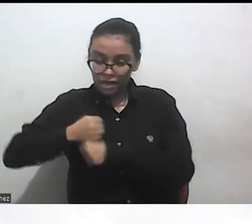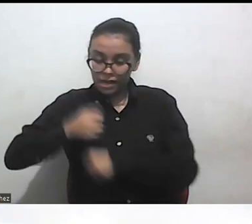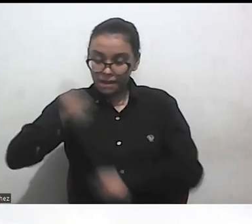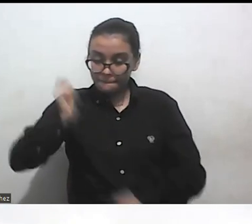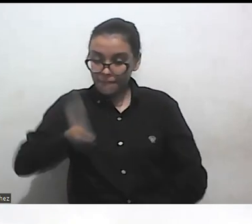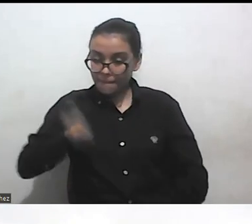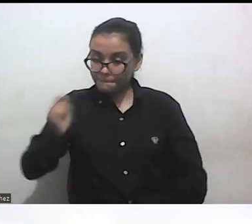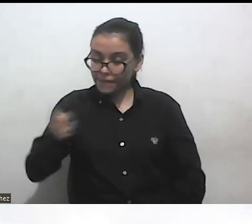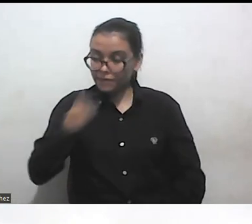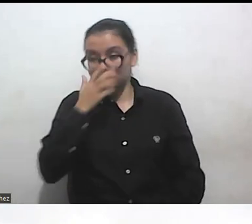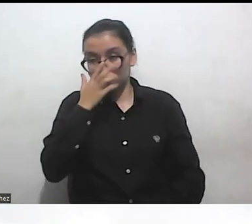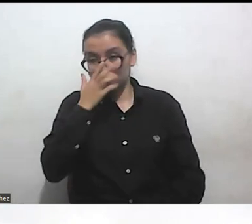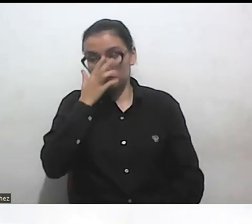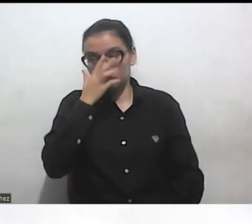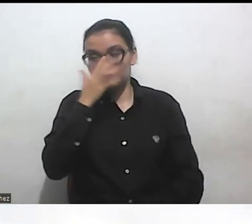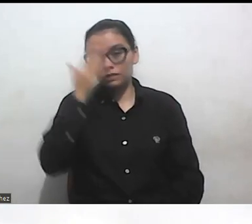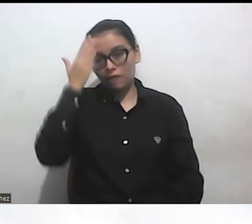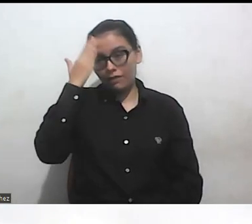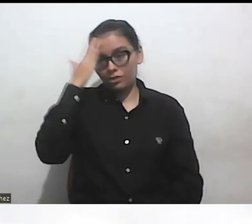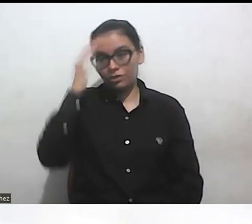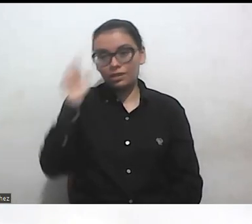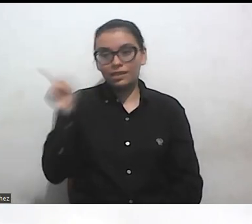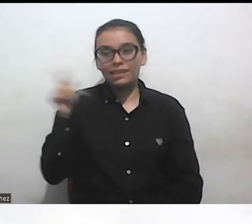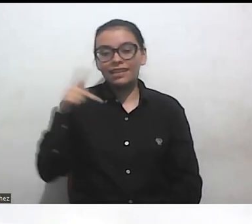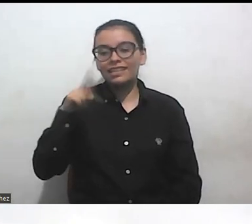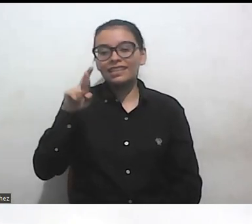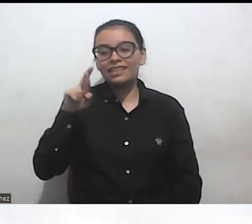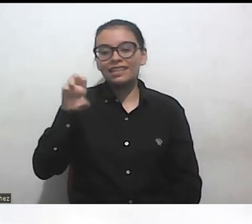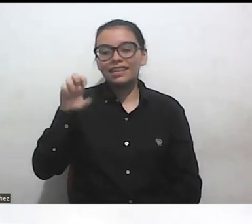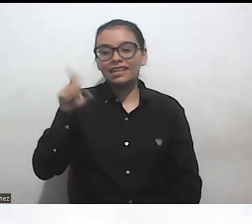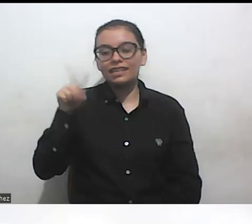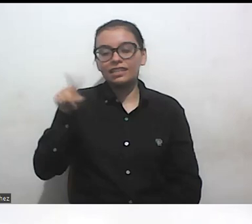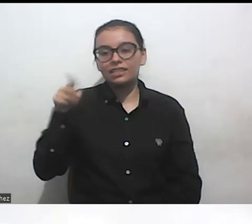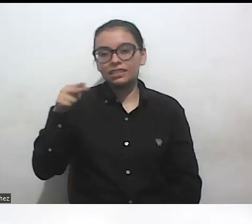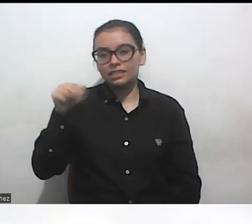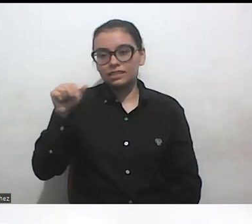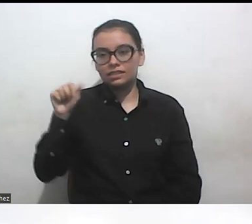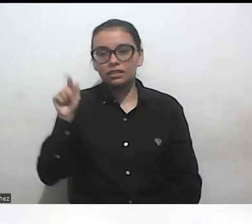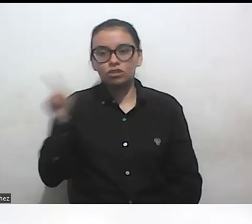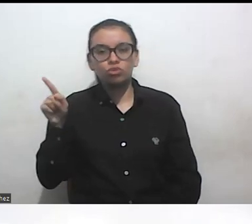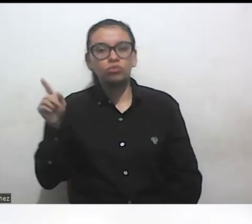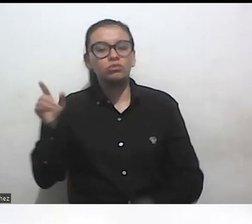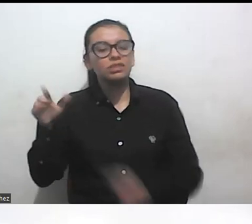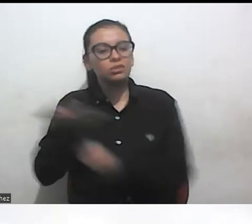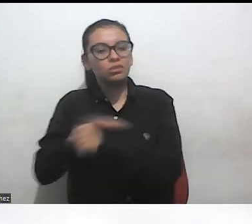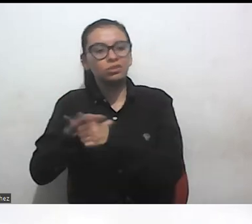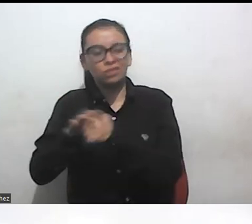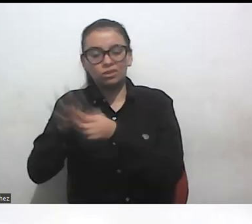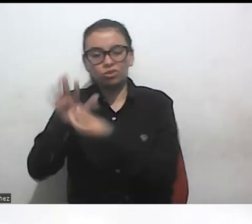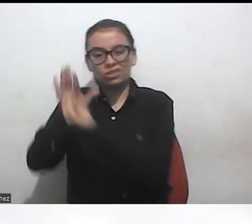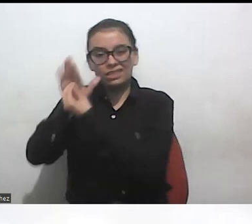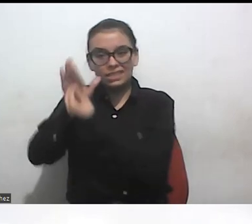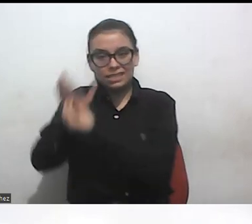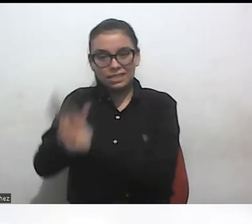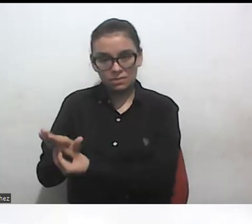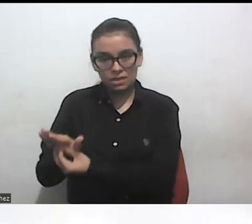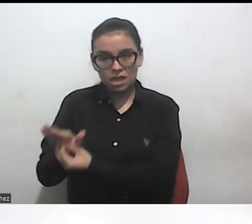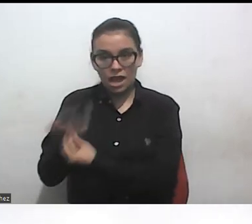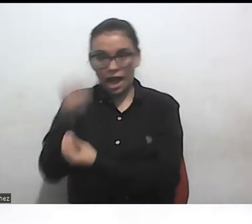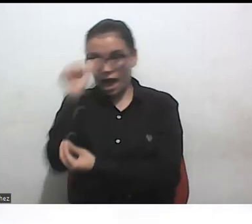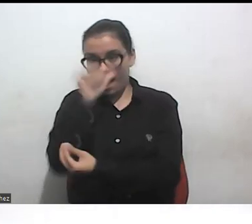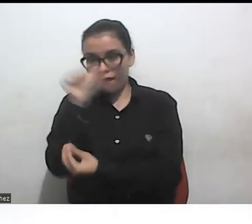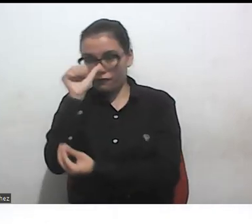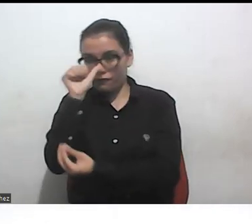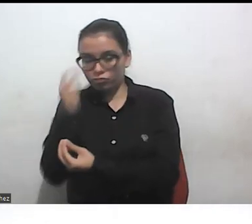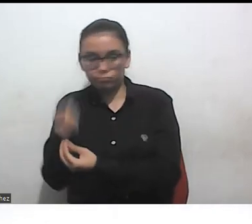sabiendo que Crenshaw viene también desde un lugar de entender que los casos de discriminación hacia personas afro no aplicaban de la misma